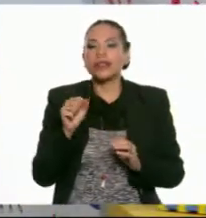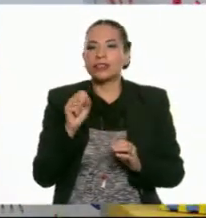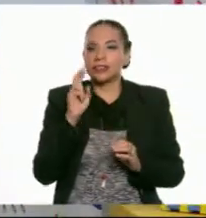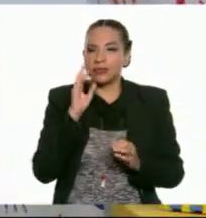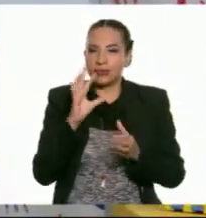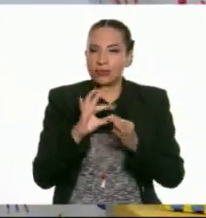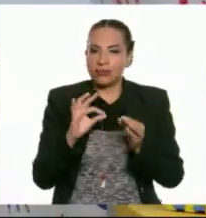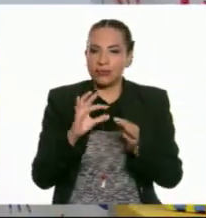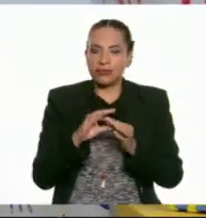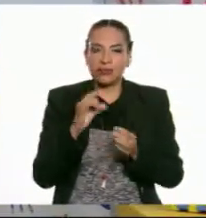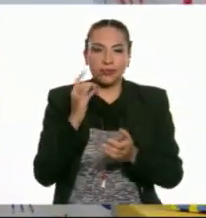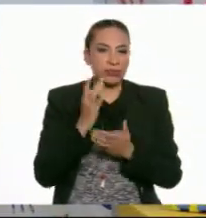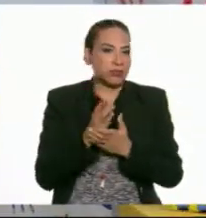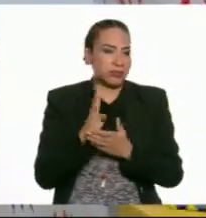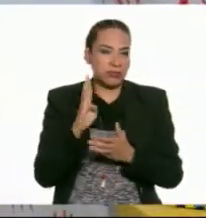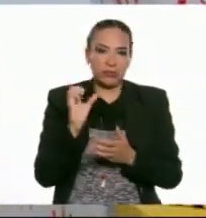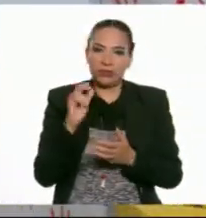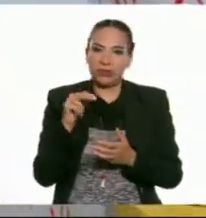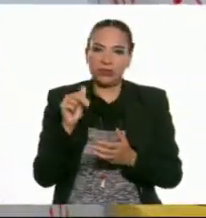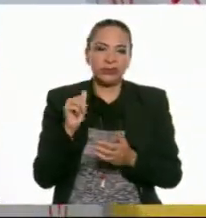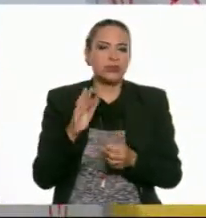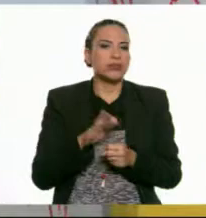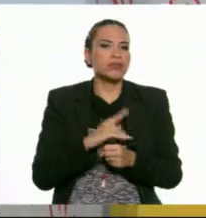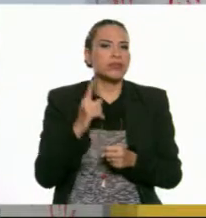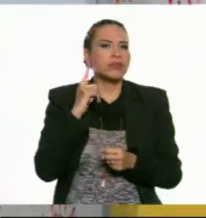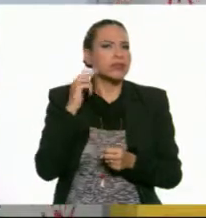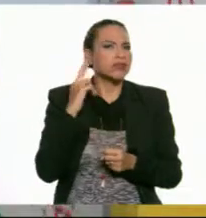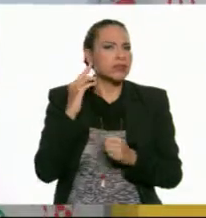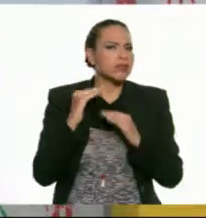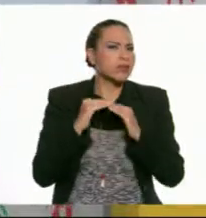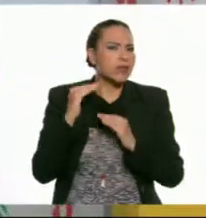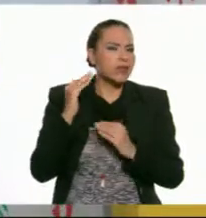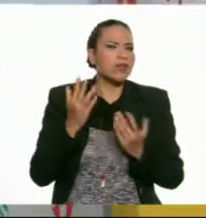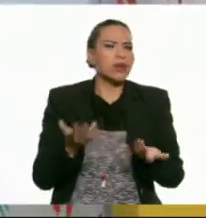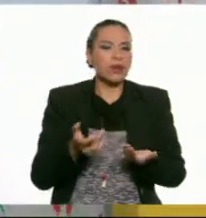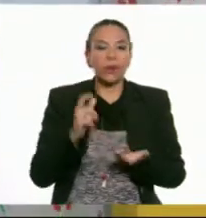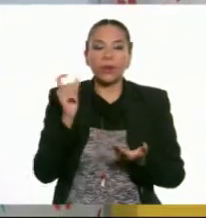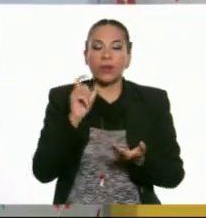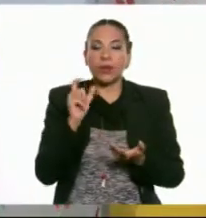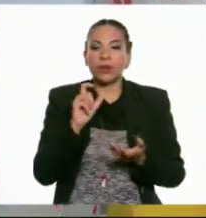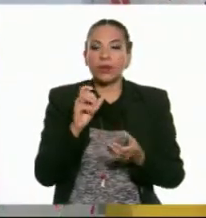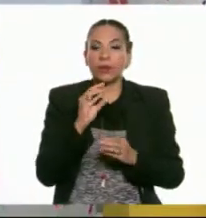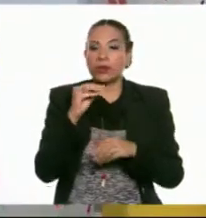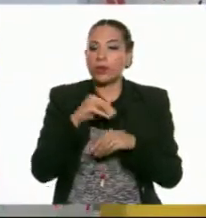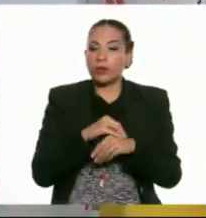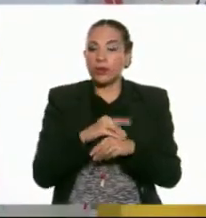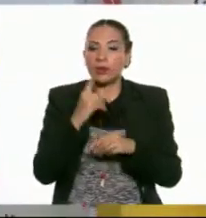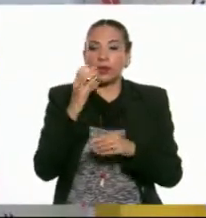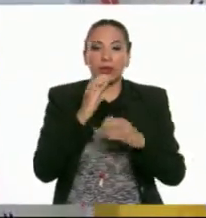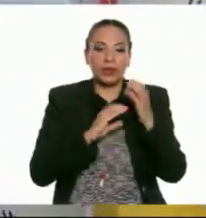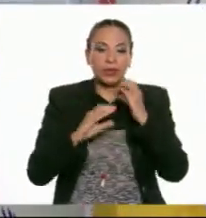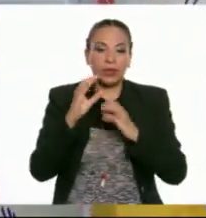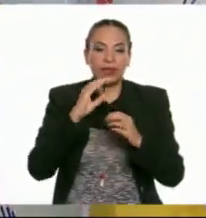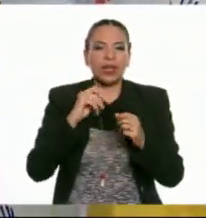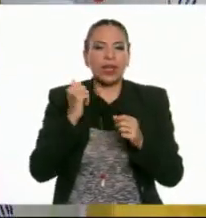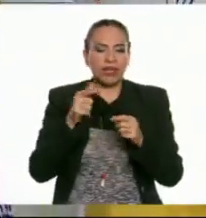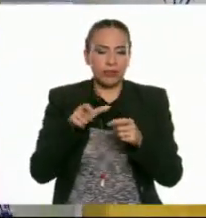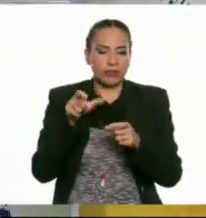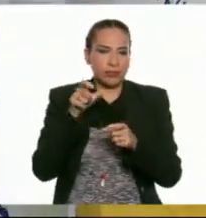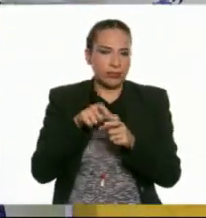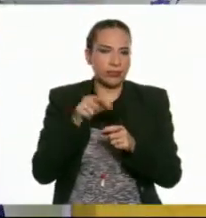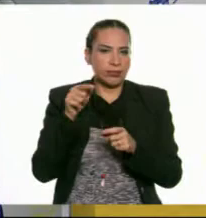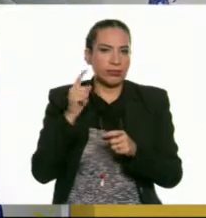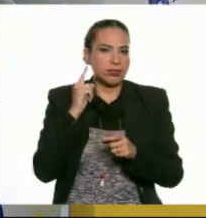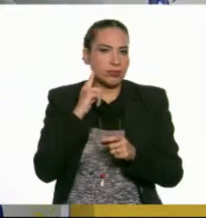nota. Aquí, esto no es una bocina. ¿Por qué suena más fuerte? Cuando nosotros ponemos una canción en algún dispositivo,